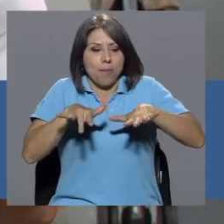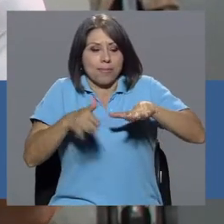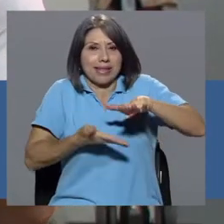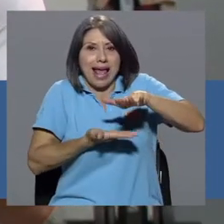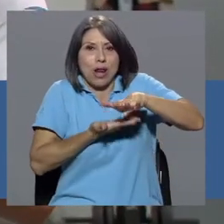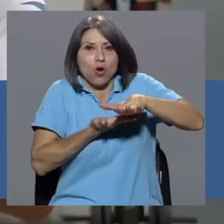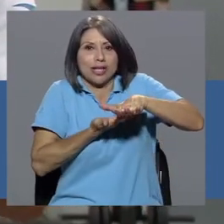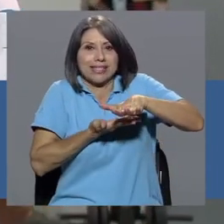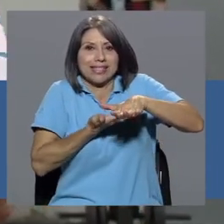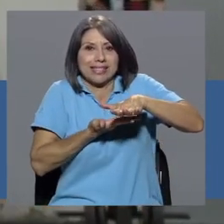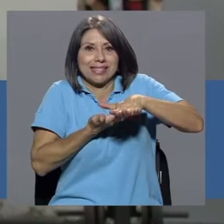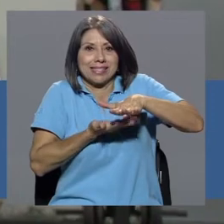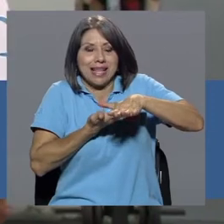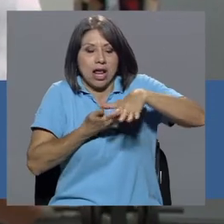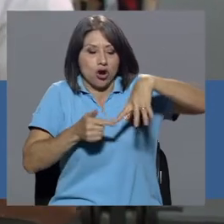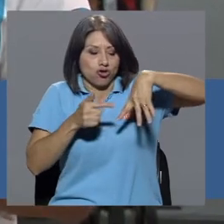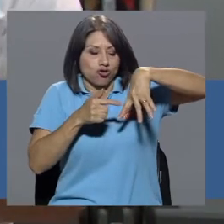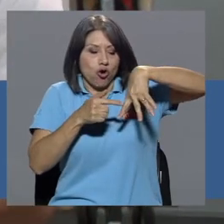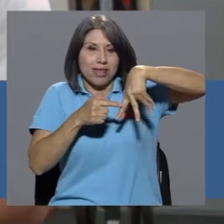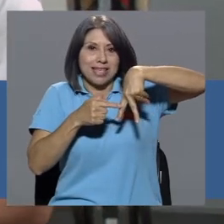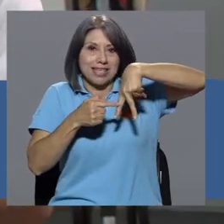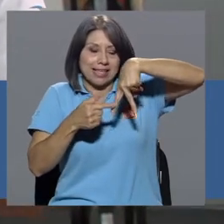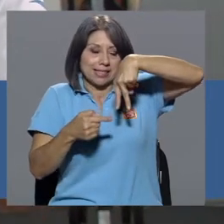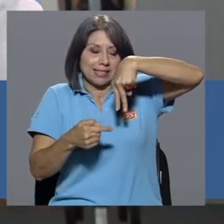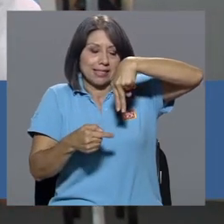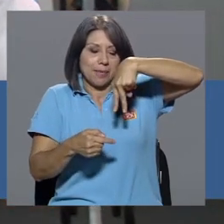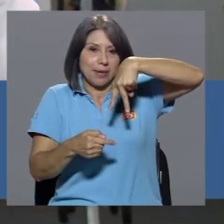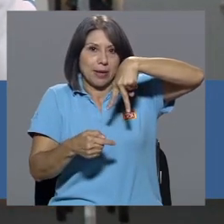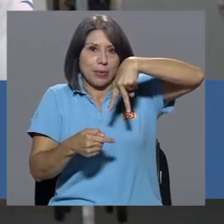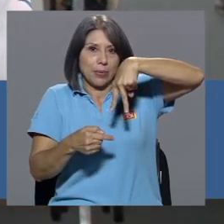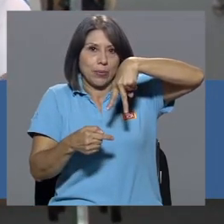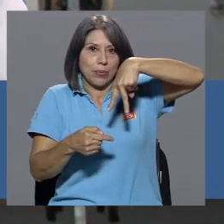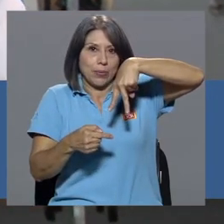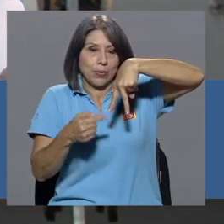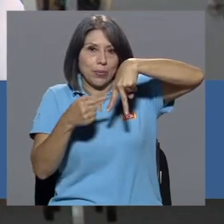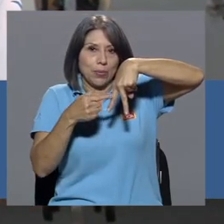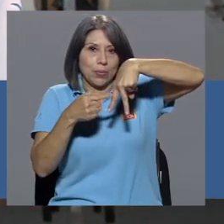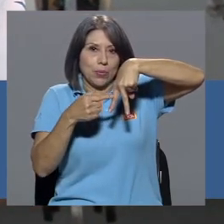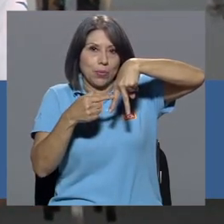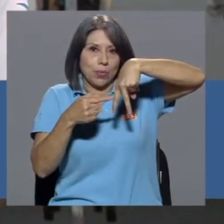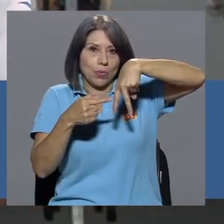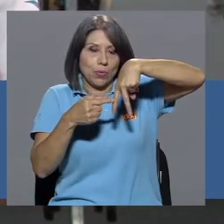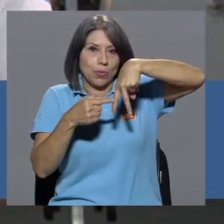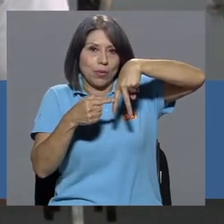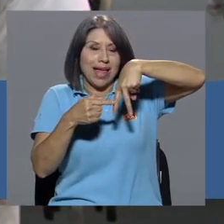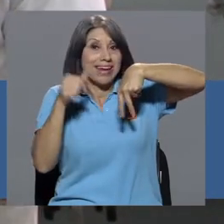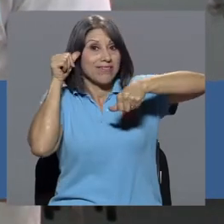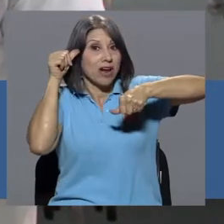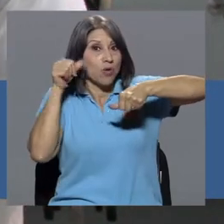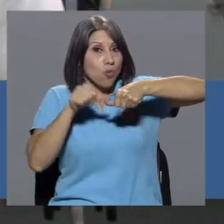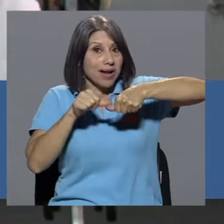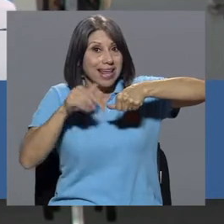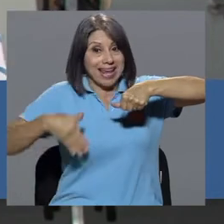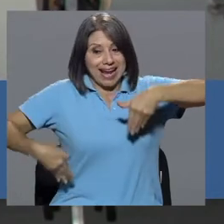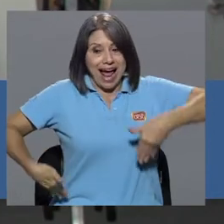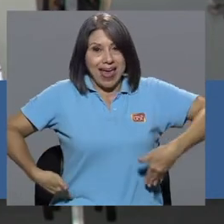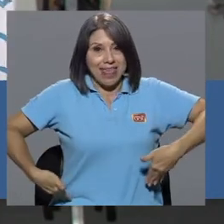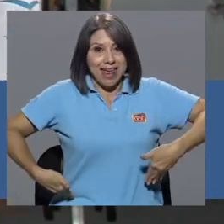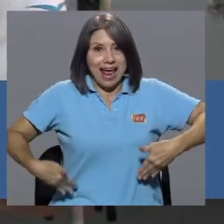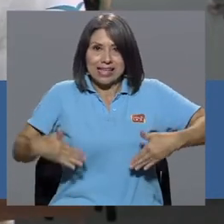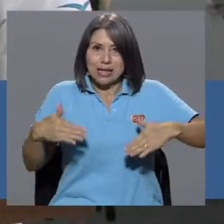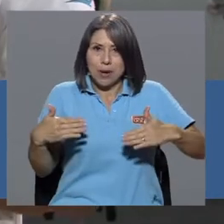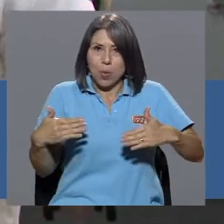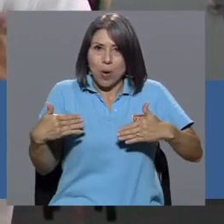nuestros talones, nuestras rodillas siempre van a estar abriendo, manteniendo una tensión constante hacia afuera. Recuerden mantener